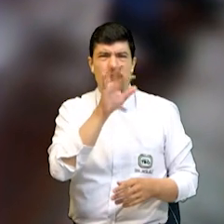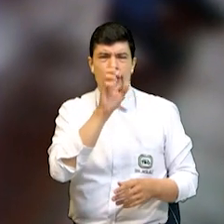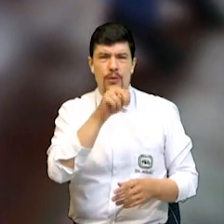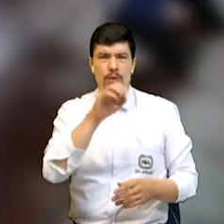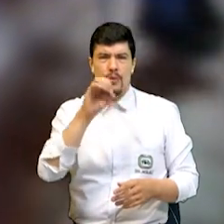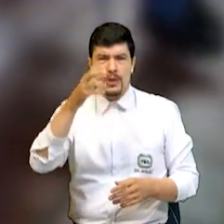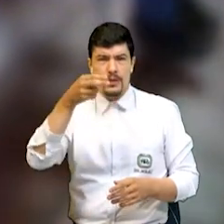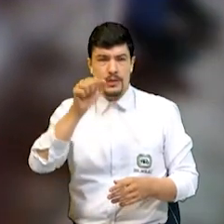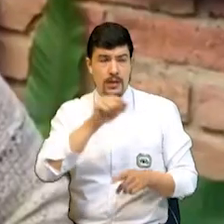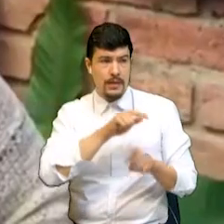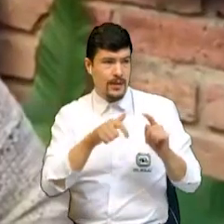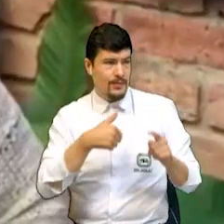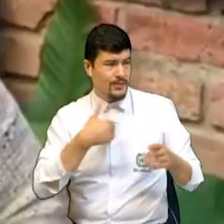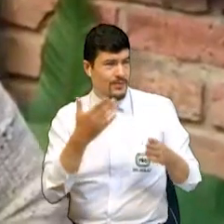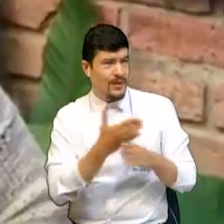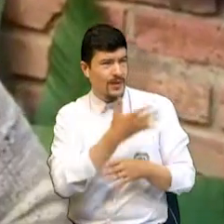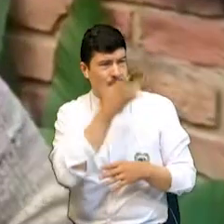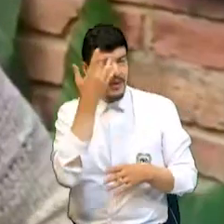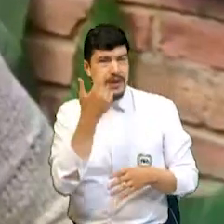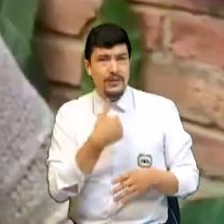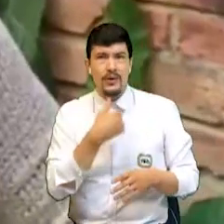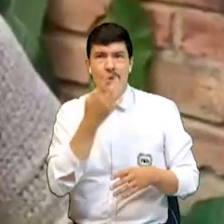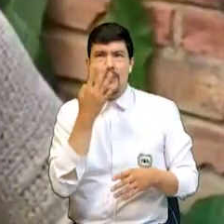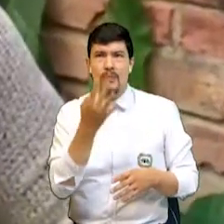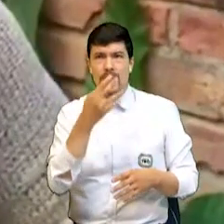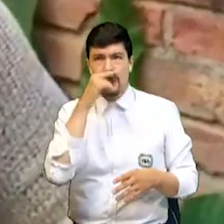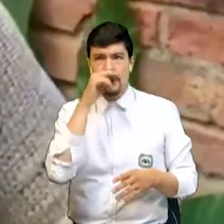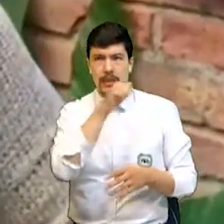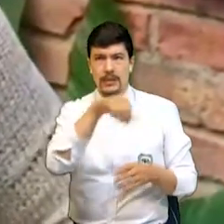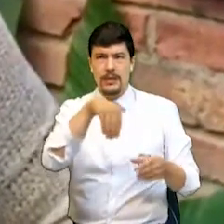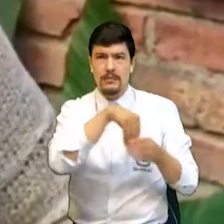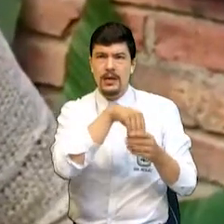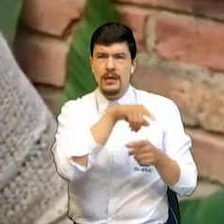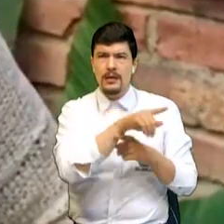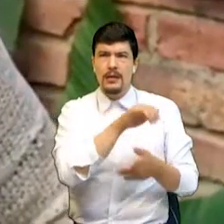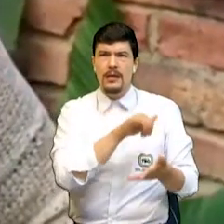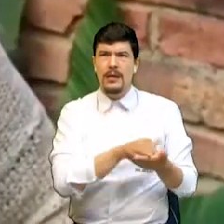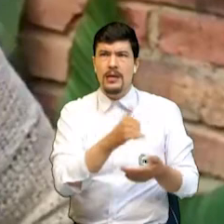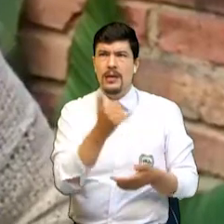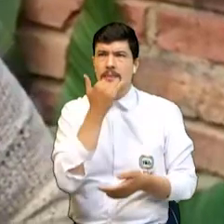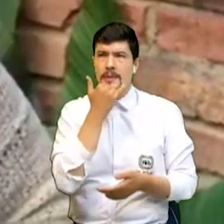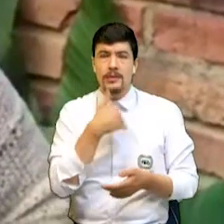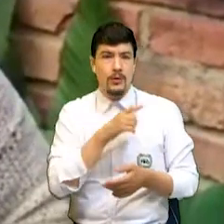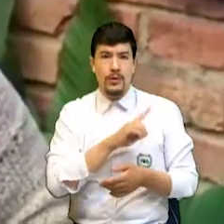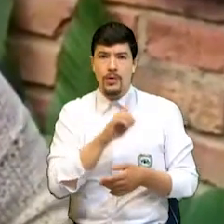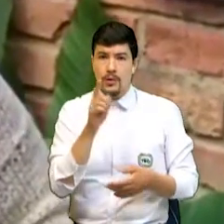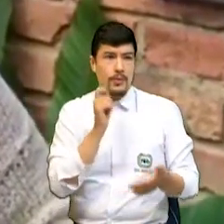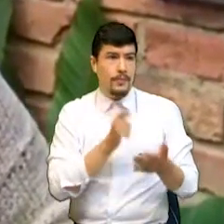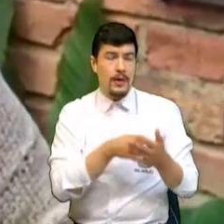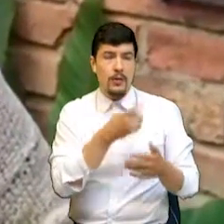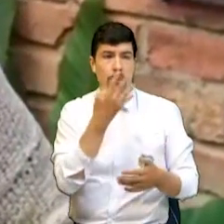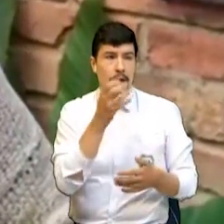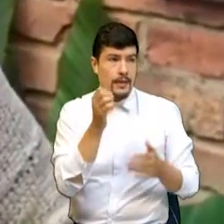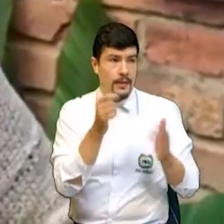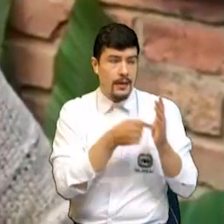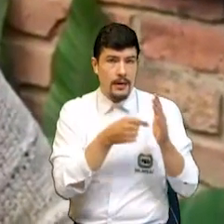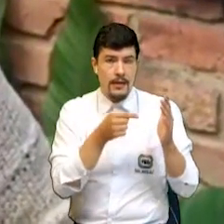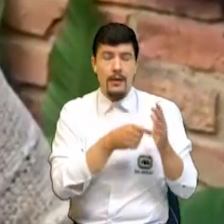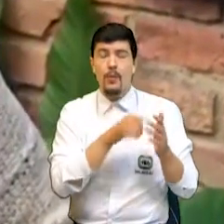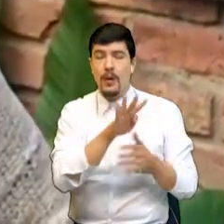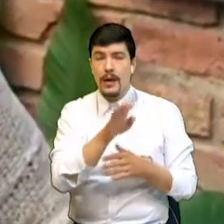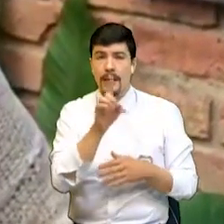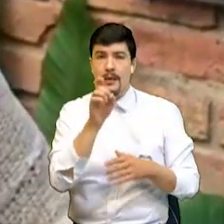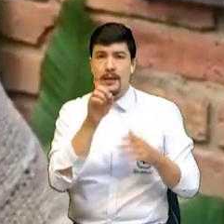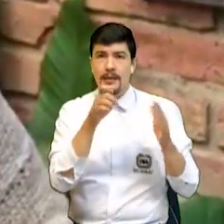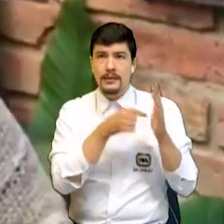Entonces yo tengo una problemática porque tengo cuatro niñas que tengo estudiando ahí. ¿Qué pasa? Si yo no pago cada 40 mil pesos, 46